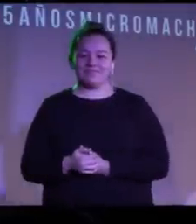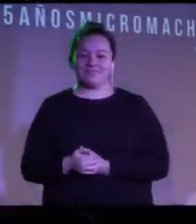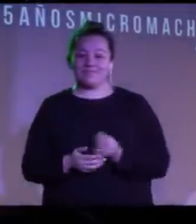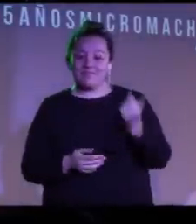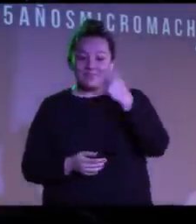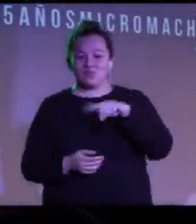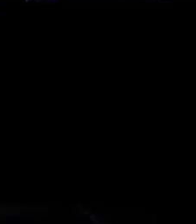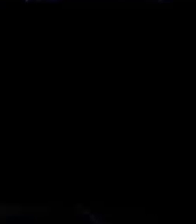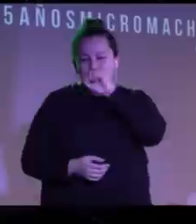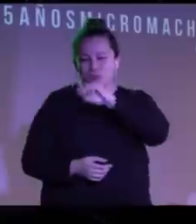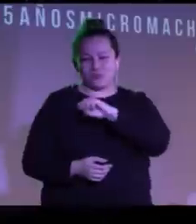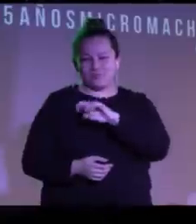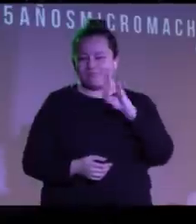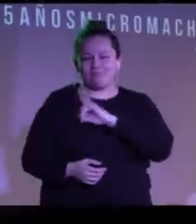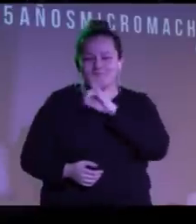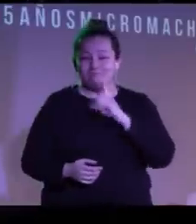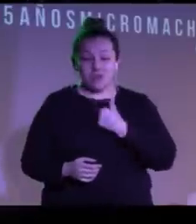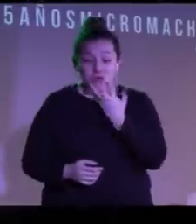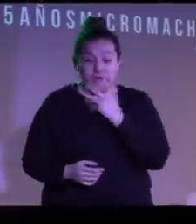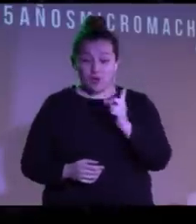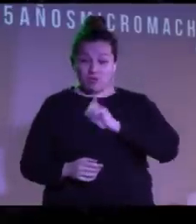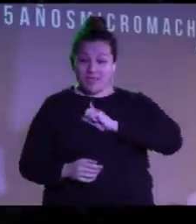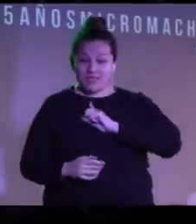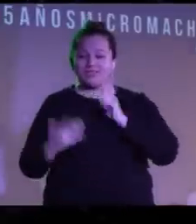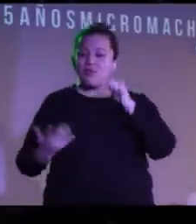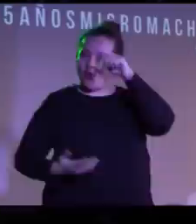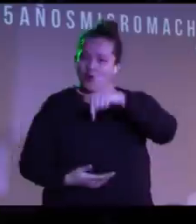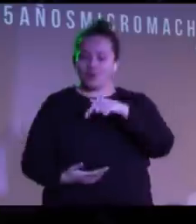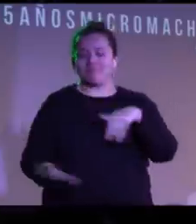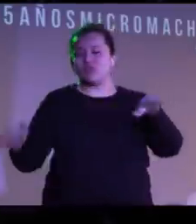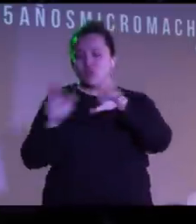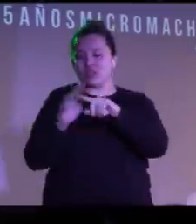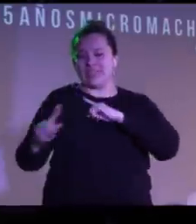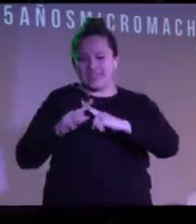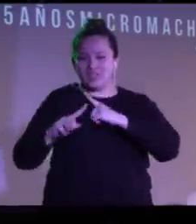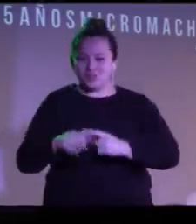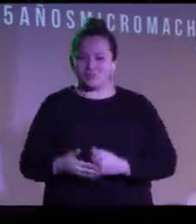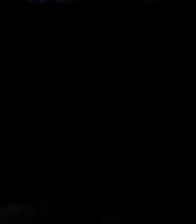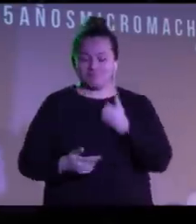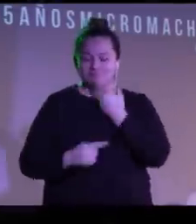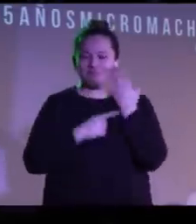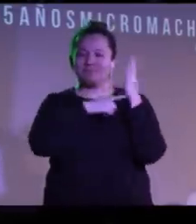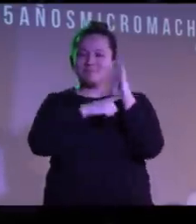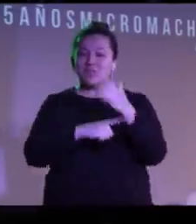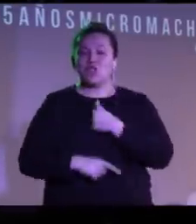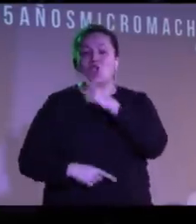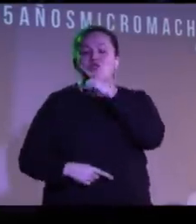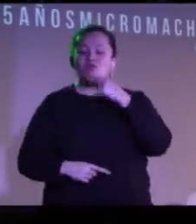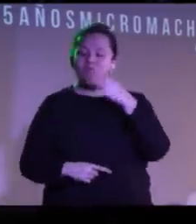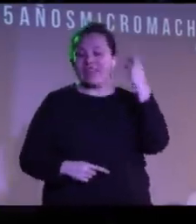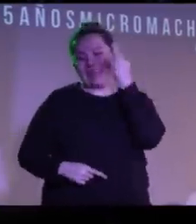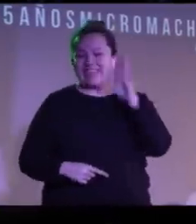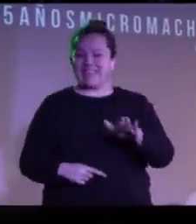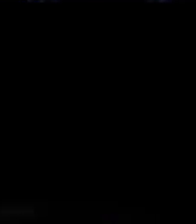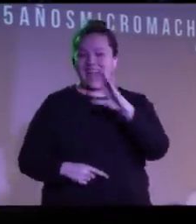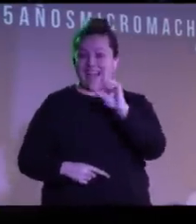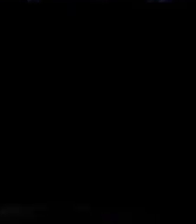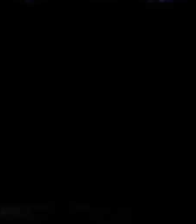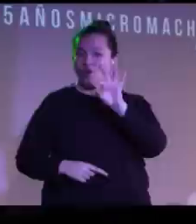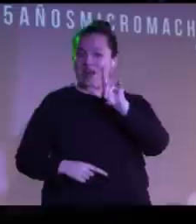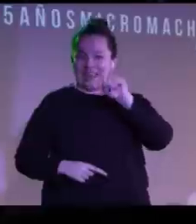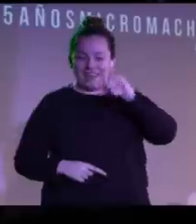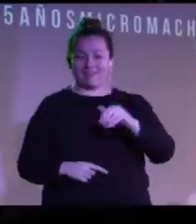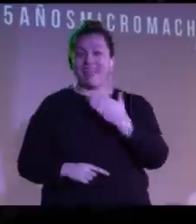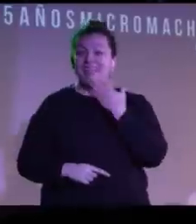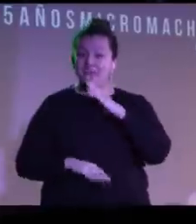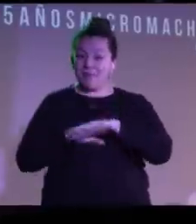Vuestra fiel admiradora. Y aunque no me conocíais, hoy es noche de sexo. Me presento. Yo soy la dulce niña Carolina, que no